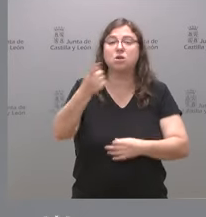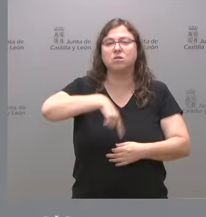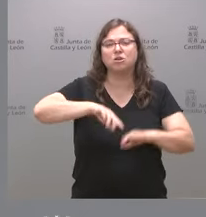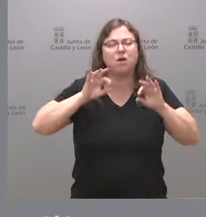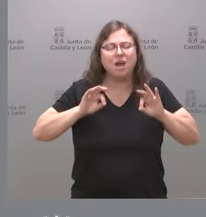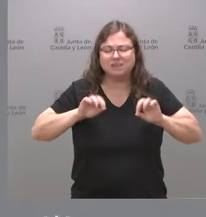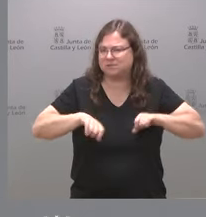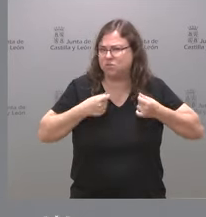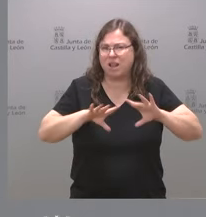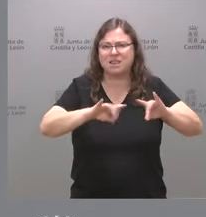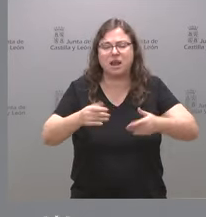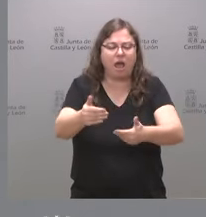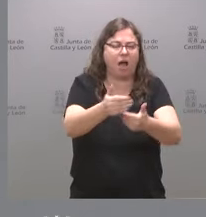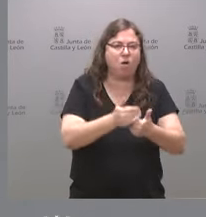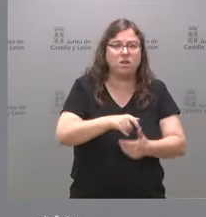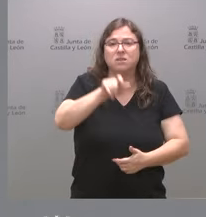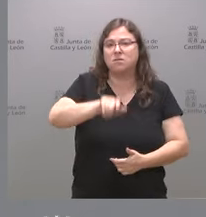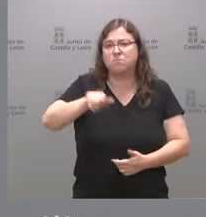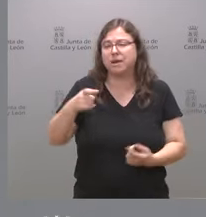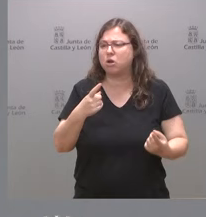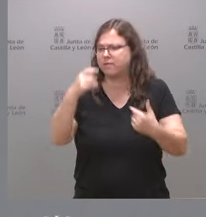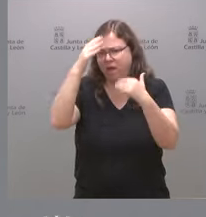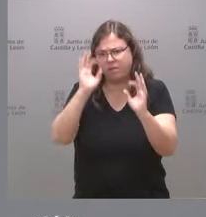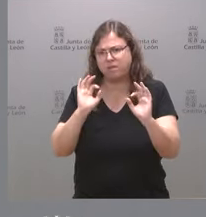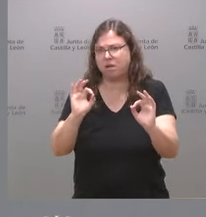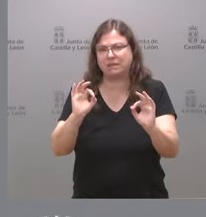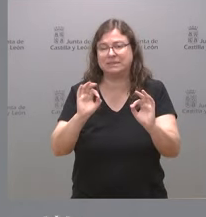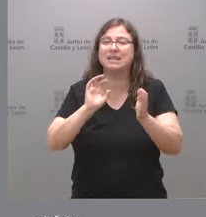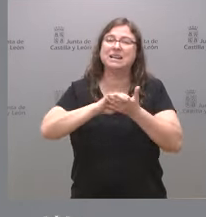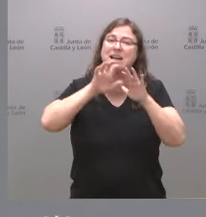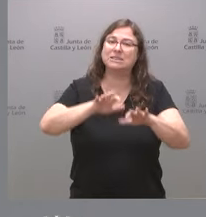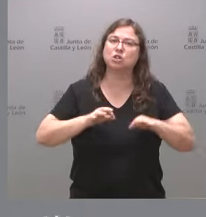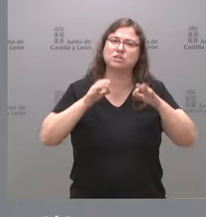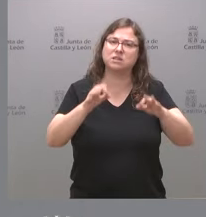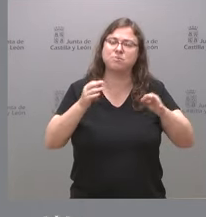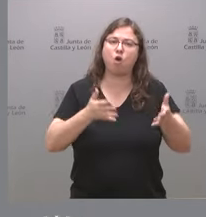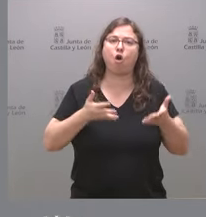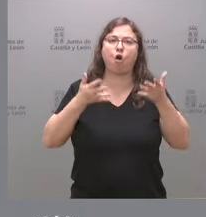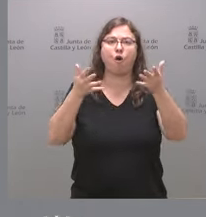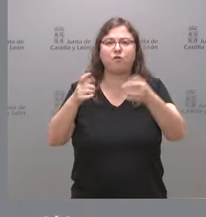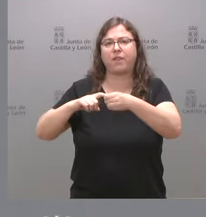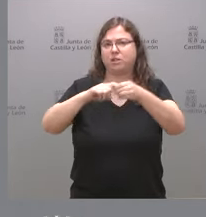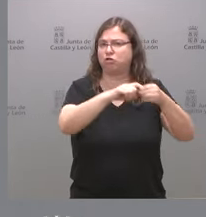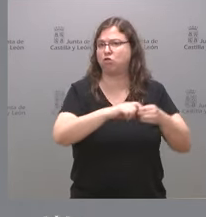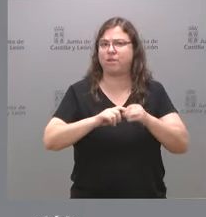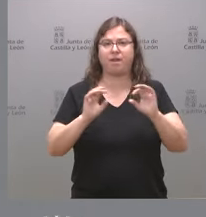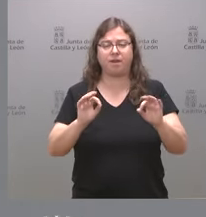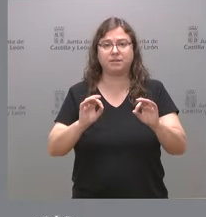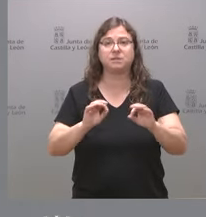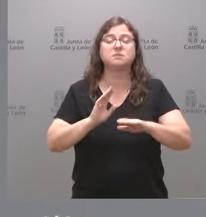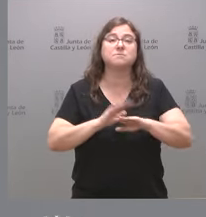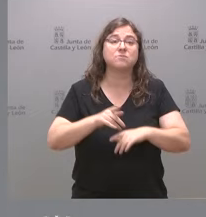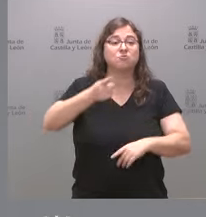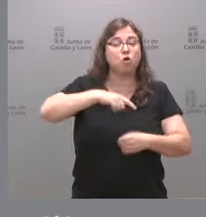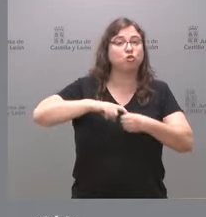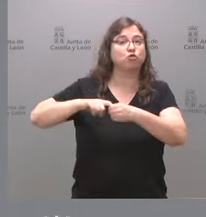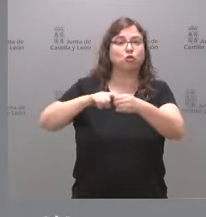acogida, siempre hemos atendido a las personas que más lo necesitaban. Castilla y León siempre ha ofrecido solidaridad y, por tanto, dentro